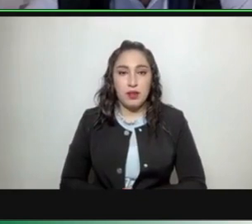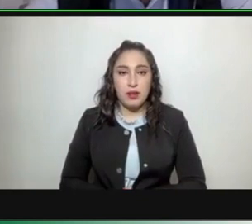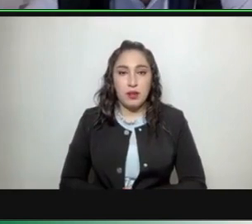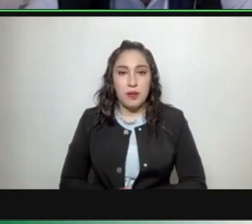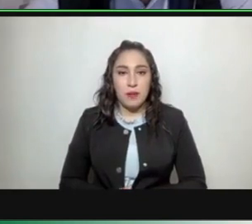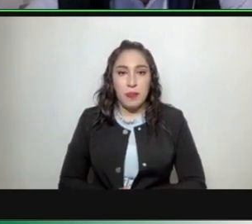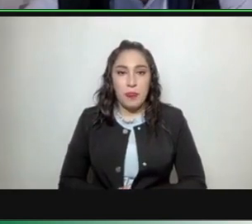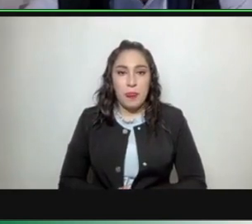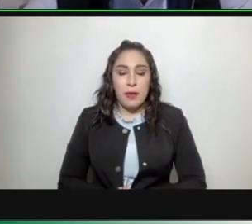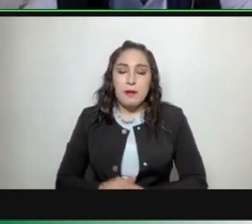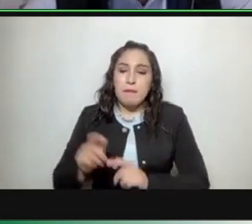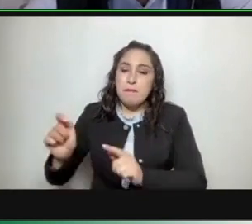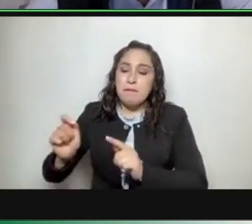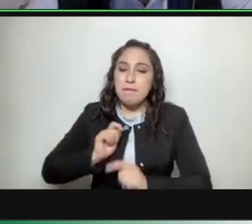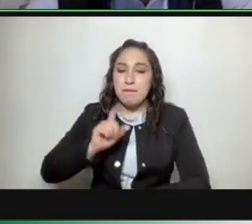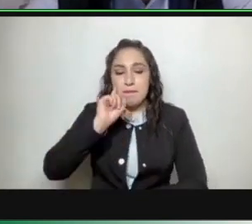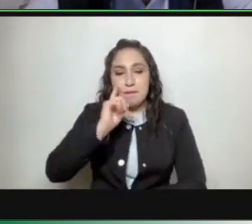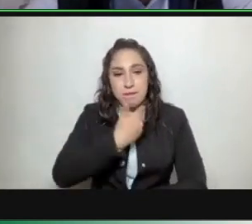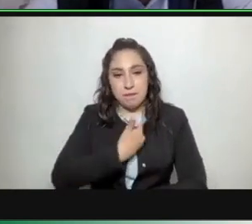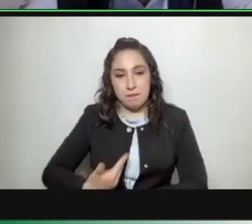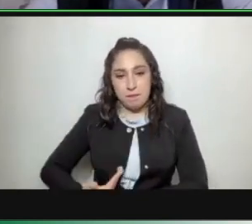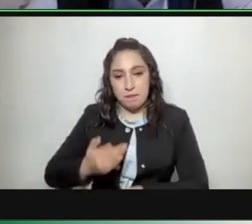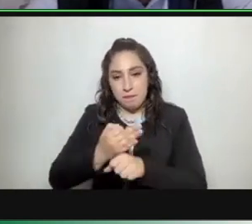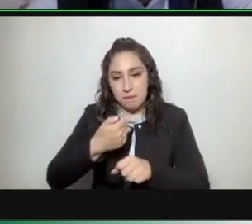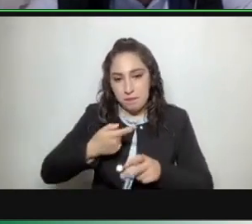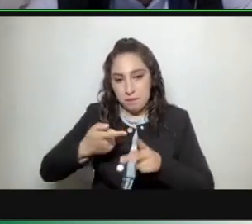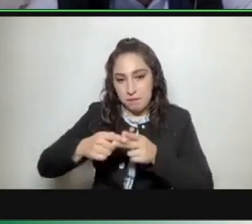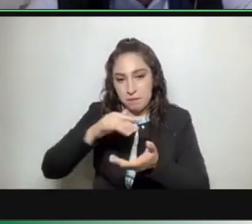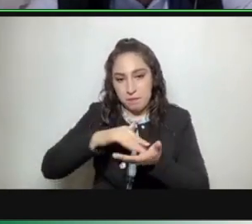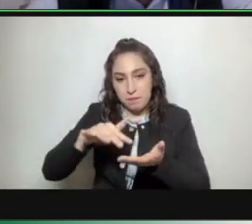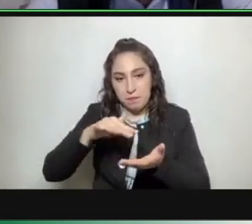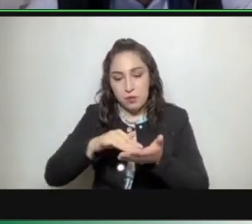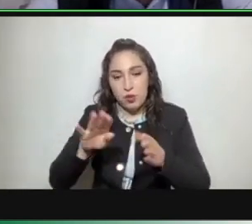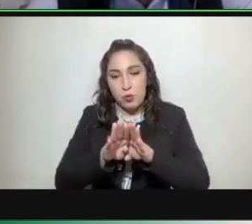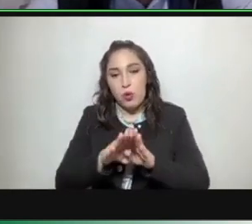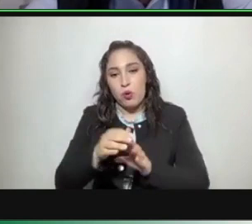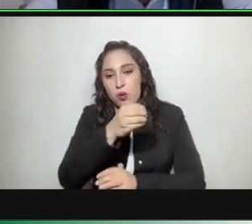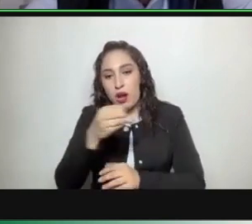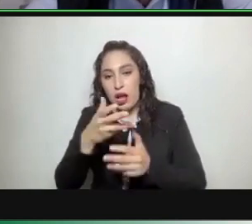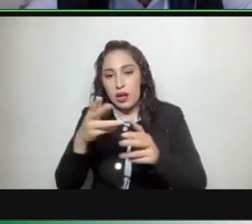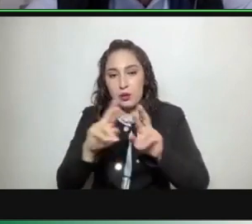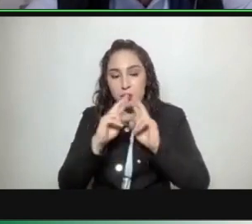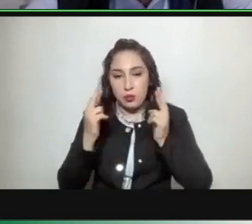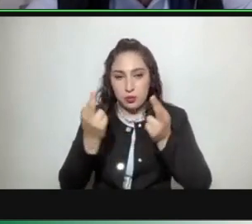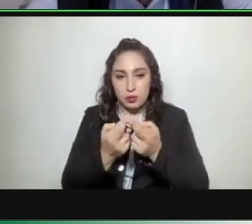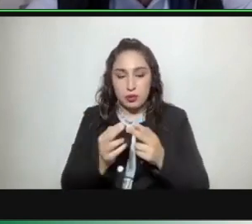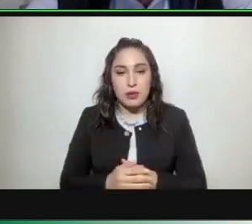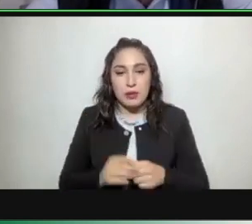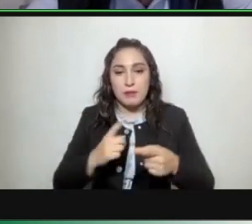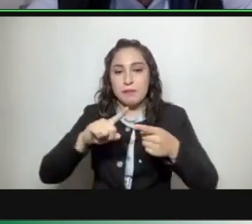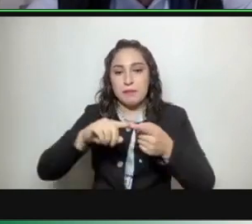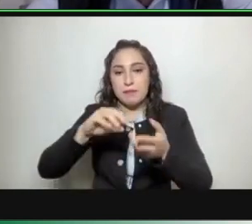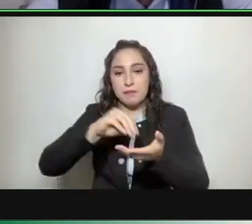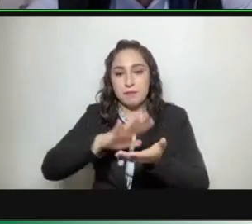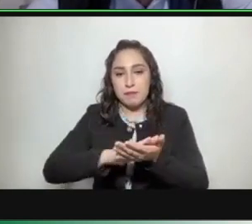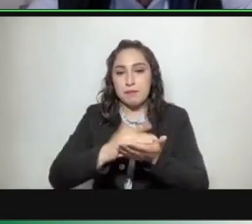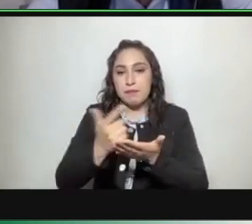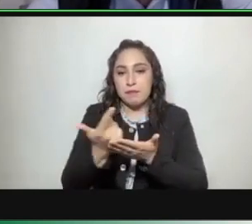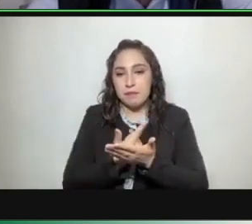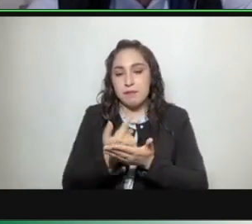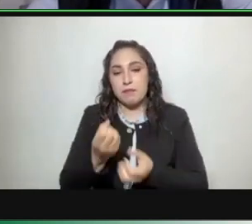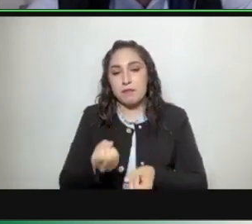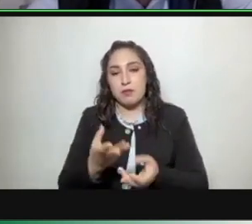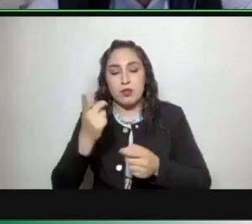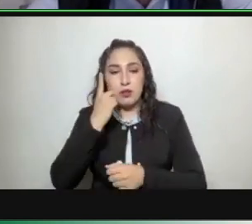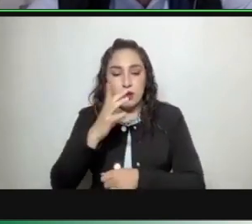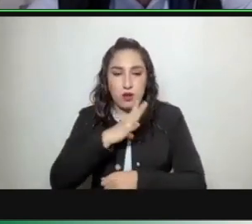por instrucciones de la presidencia procederé a la lectura del formato en comento número uno lista de asistencia número dos mensaje